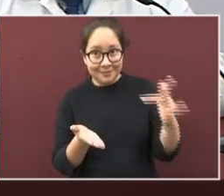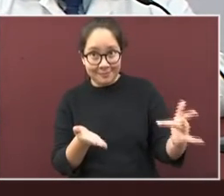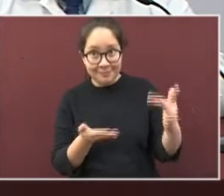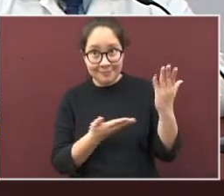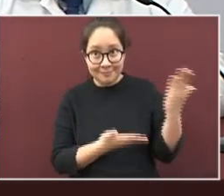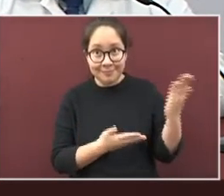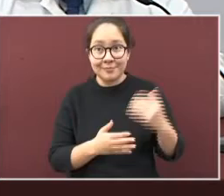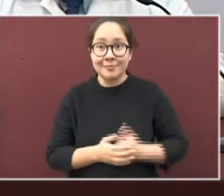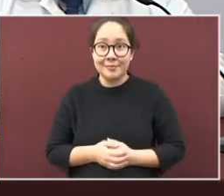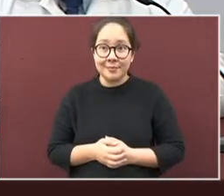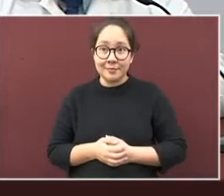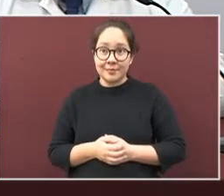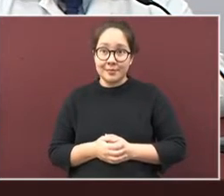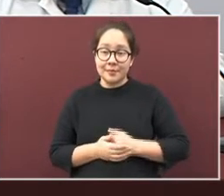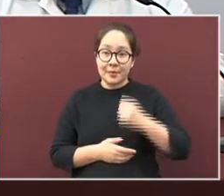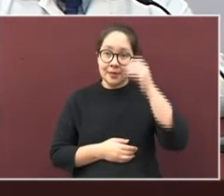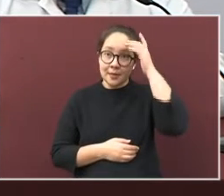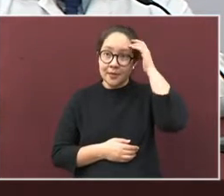doctora.